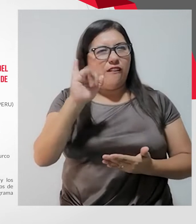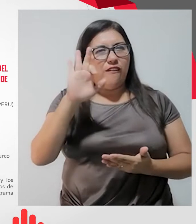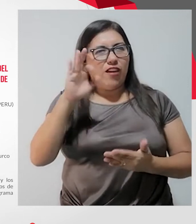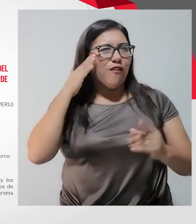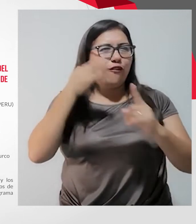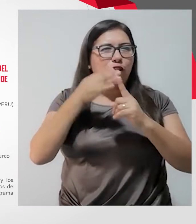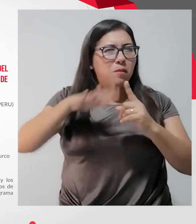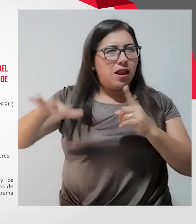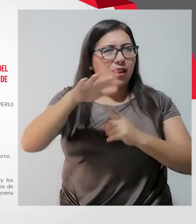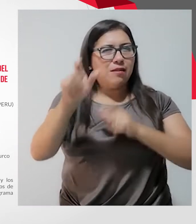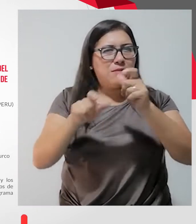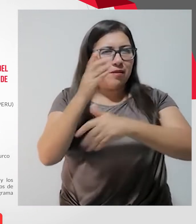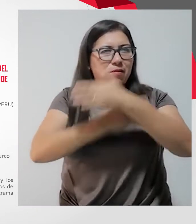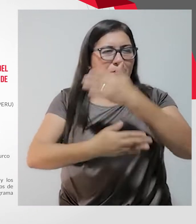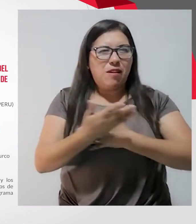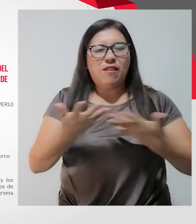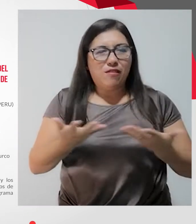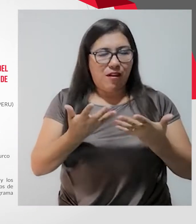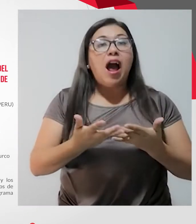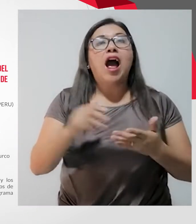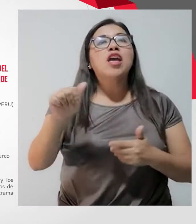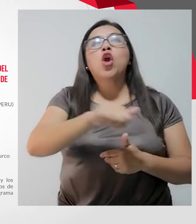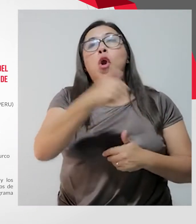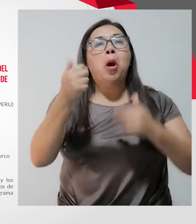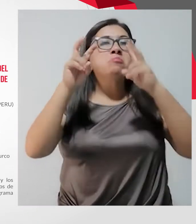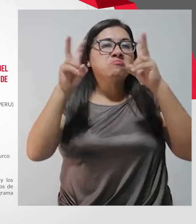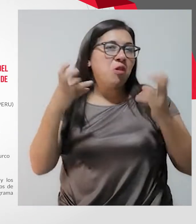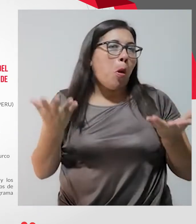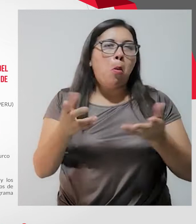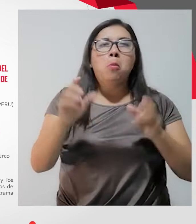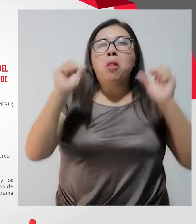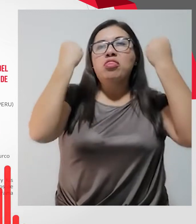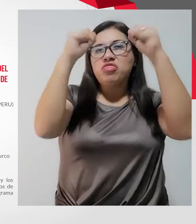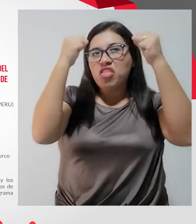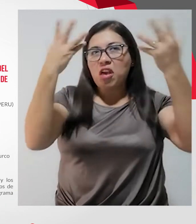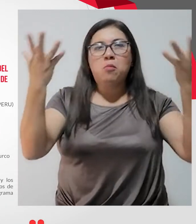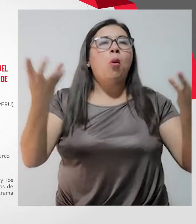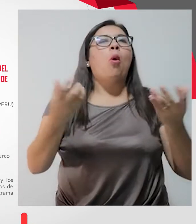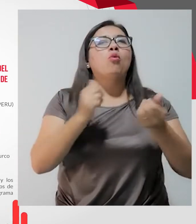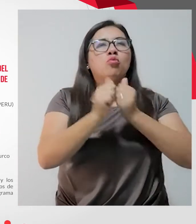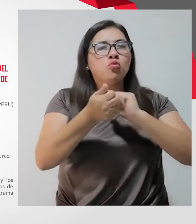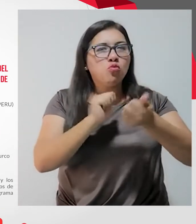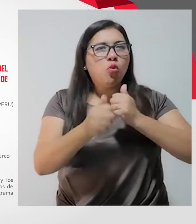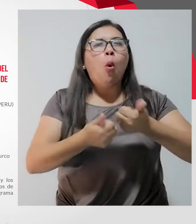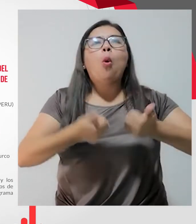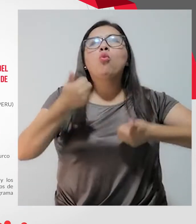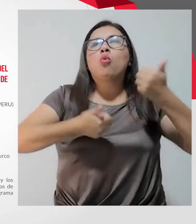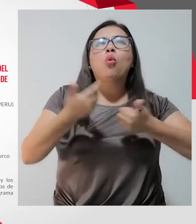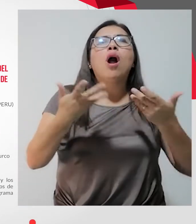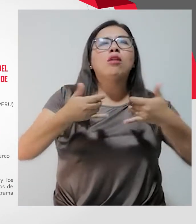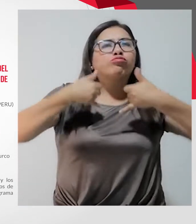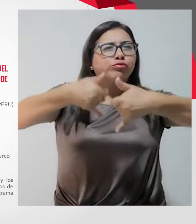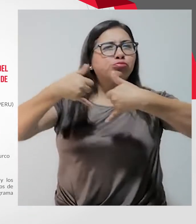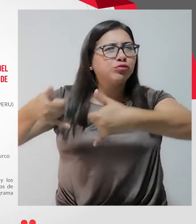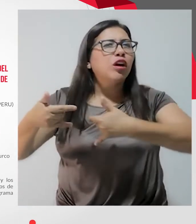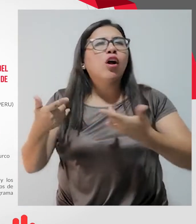con discapacidad. También seguiremos con el tema de los deportes y conoceremos cuál fue la premiación